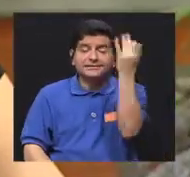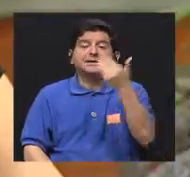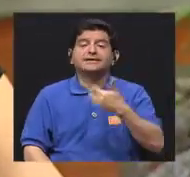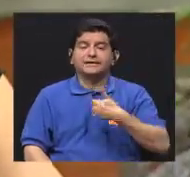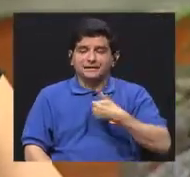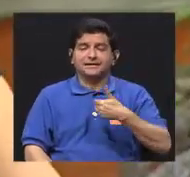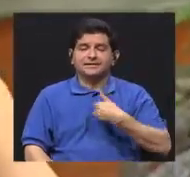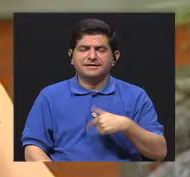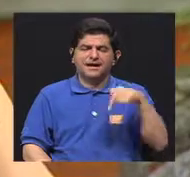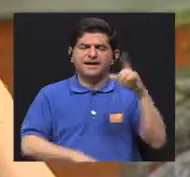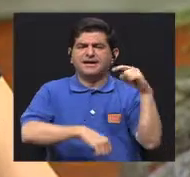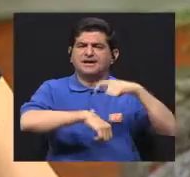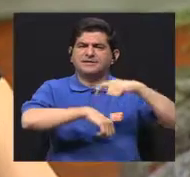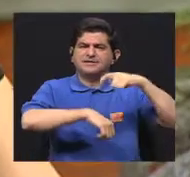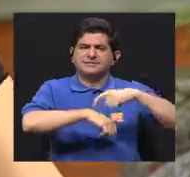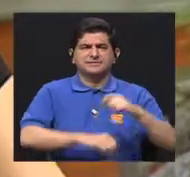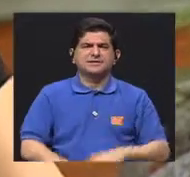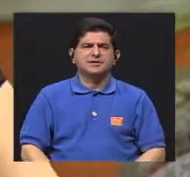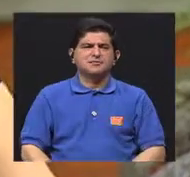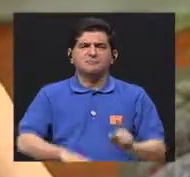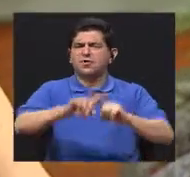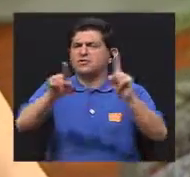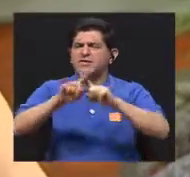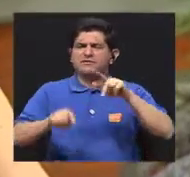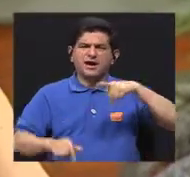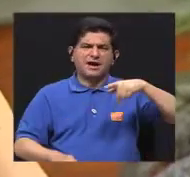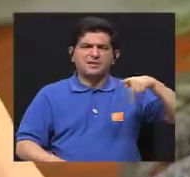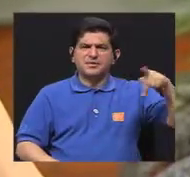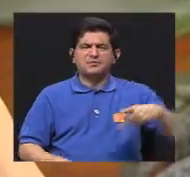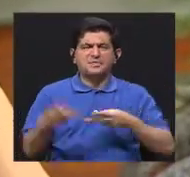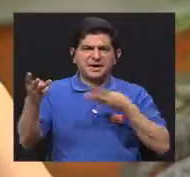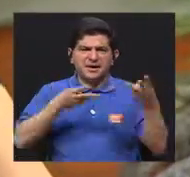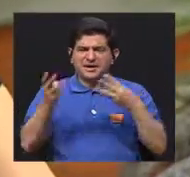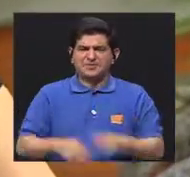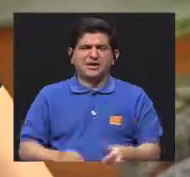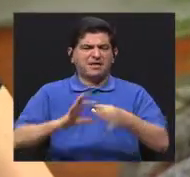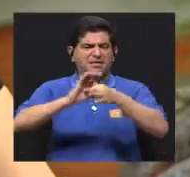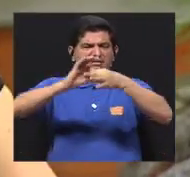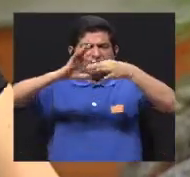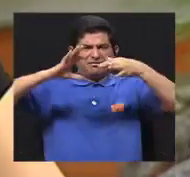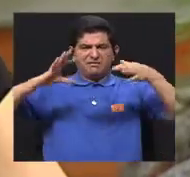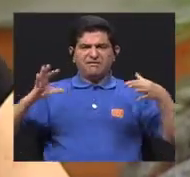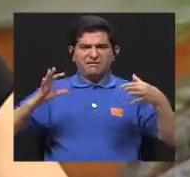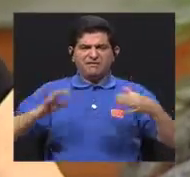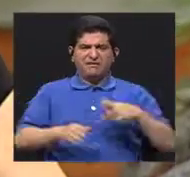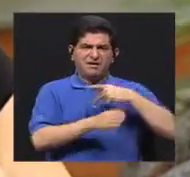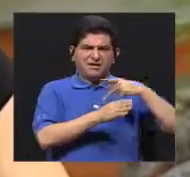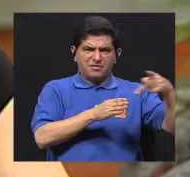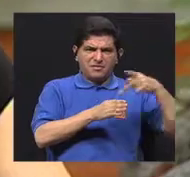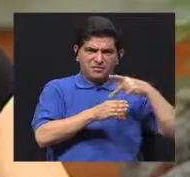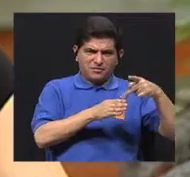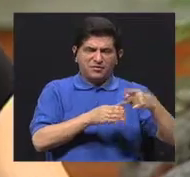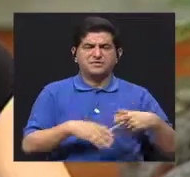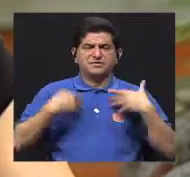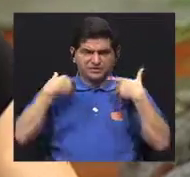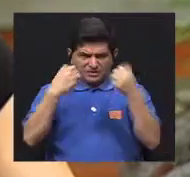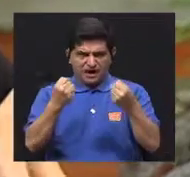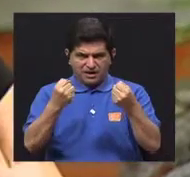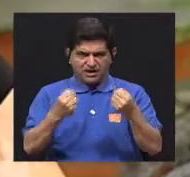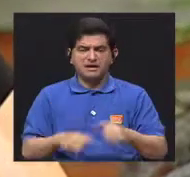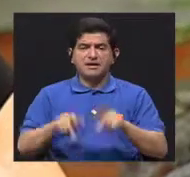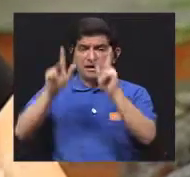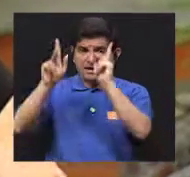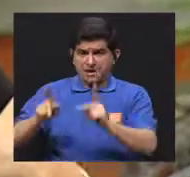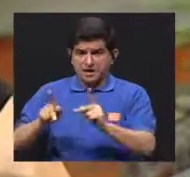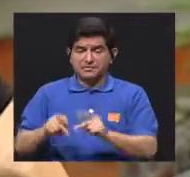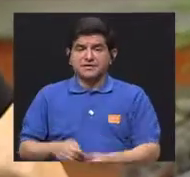idea, precisamente. Hoy en día hay muchas aplicaciones en el mercado que desvinculan al profesional en salud con